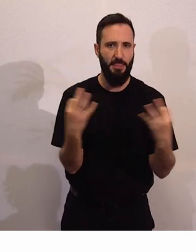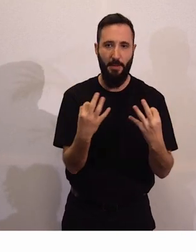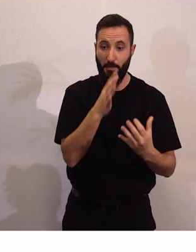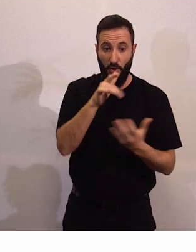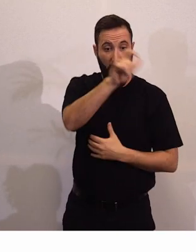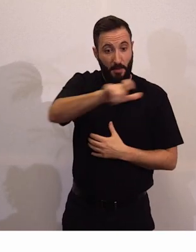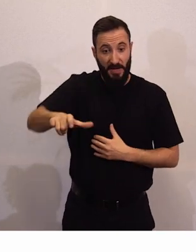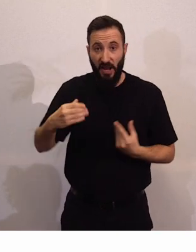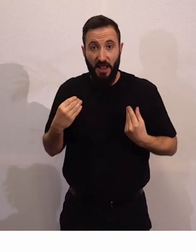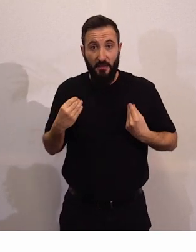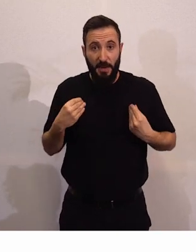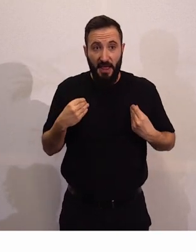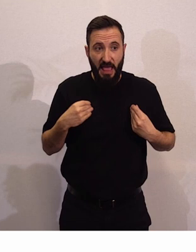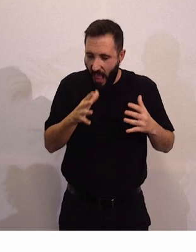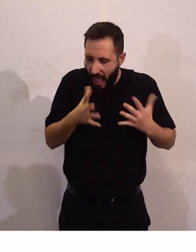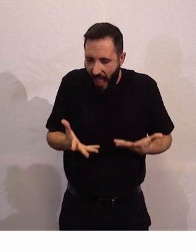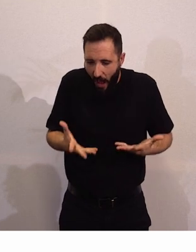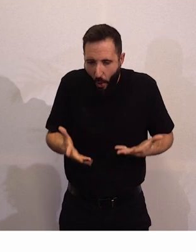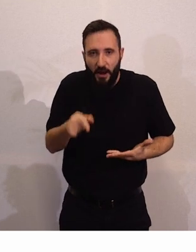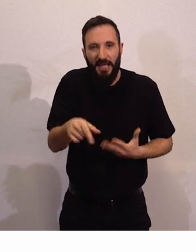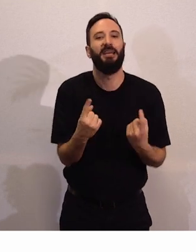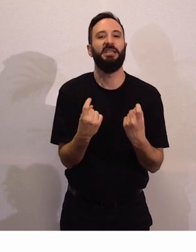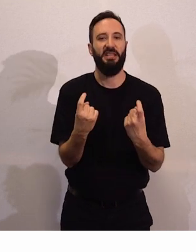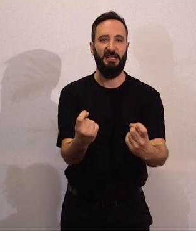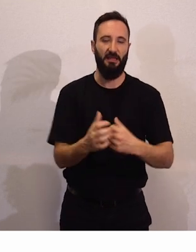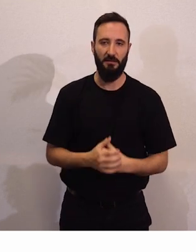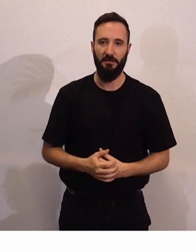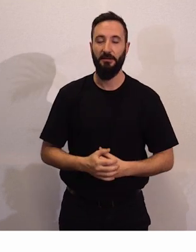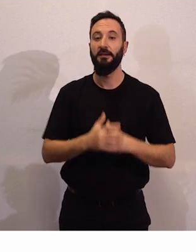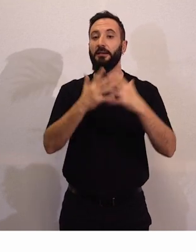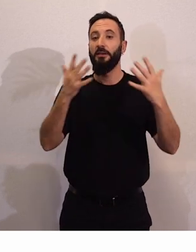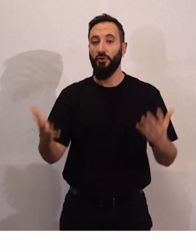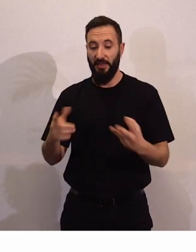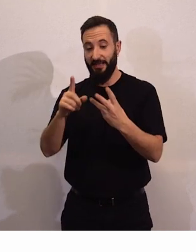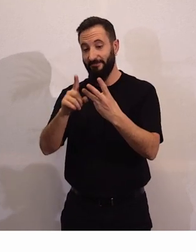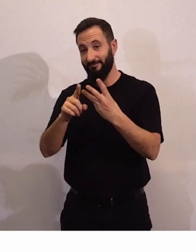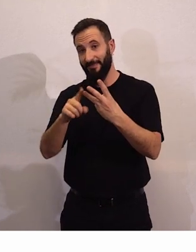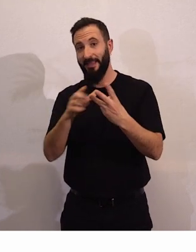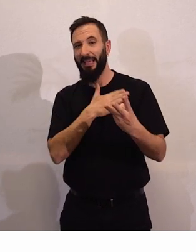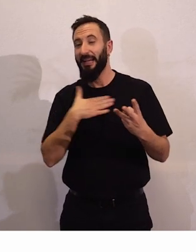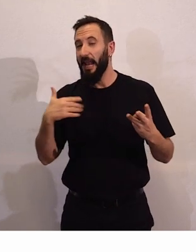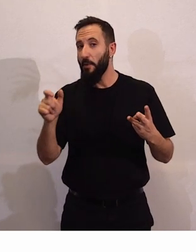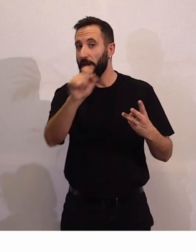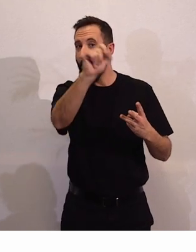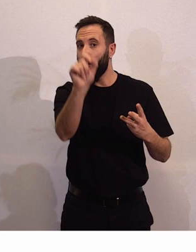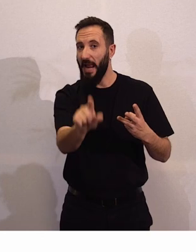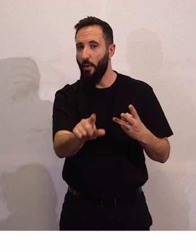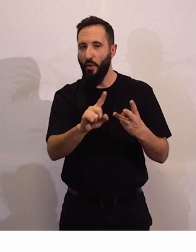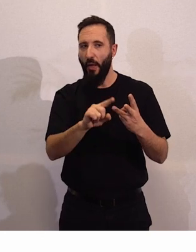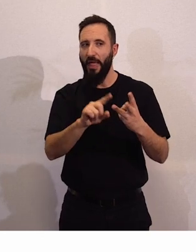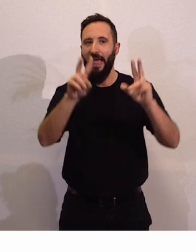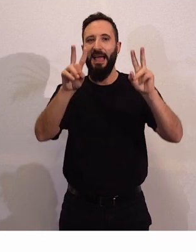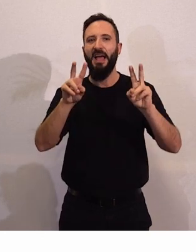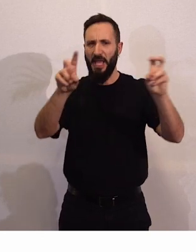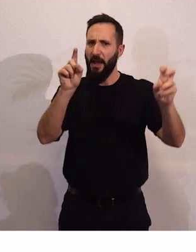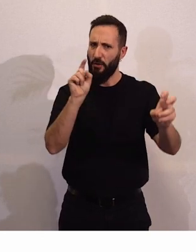personas está hoy en día bueno Jesús ahora nos gustaría preguntarte sobre un tema que también está